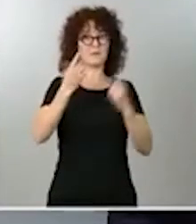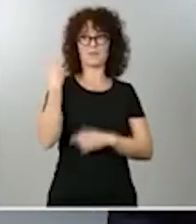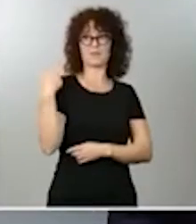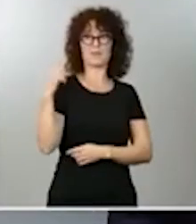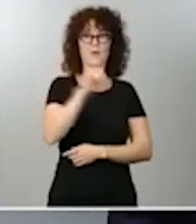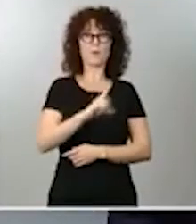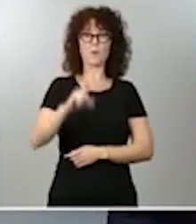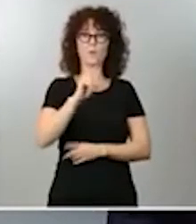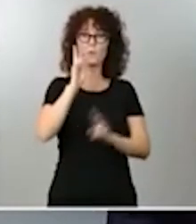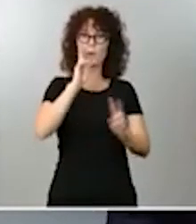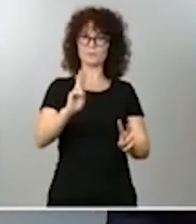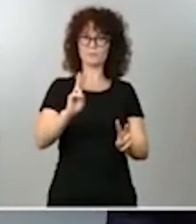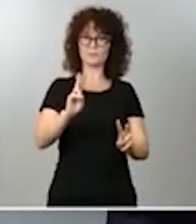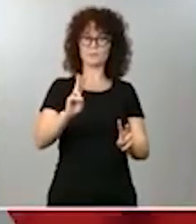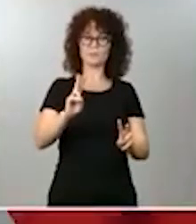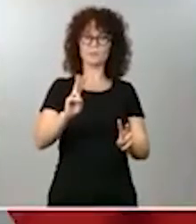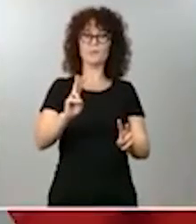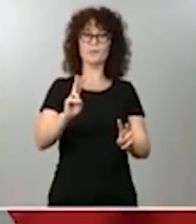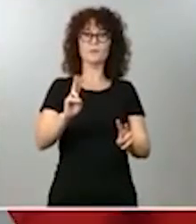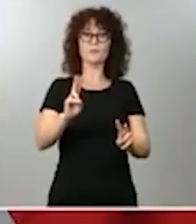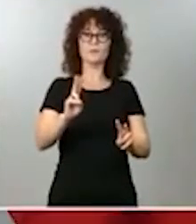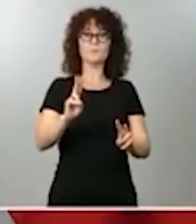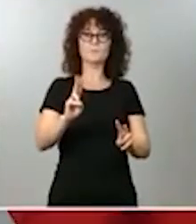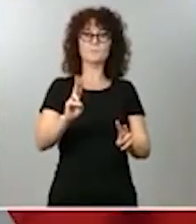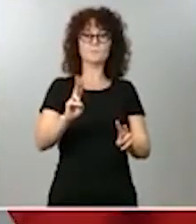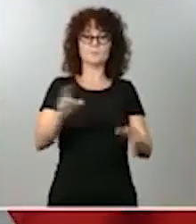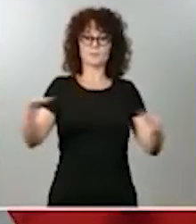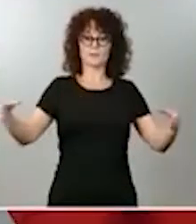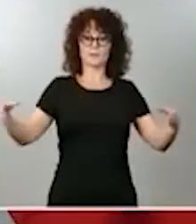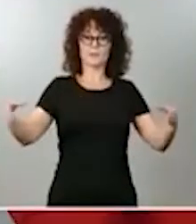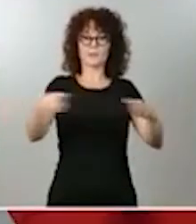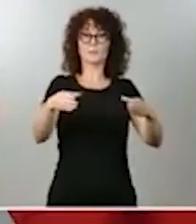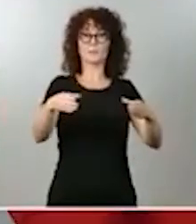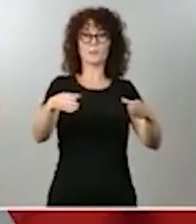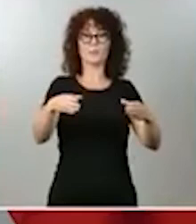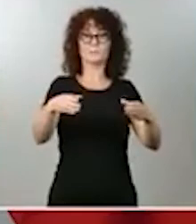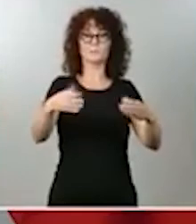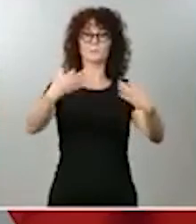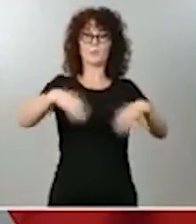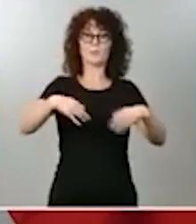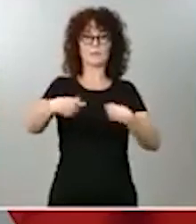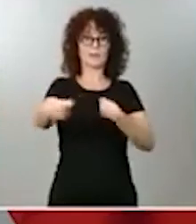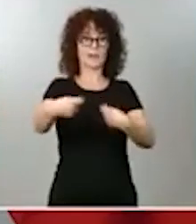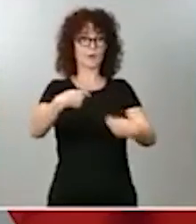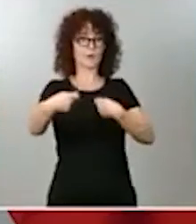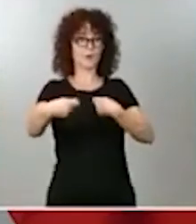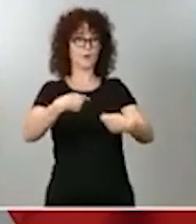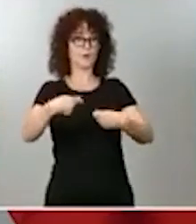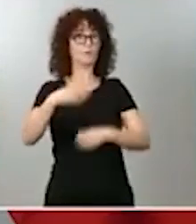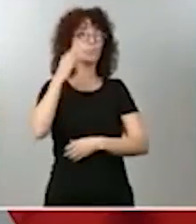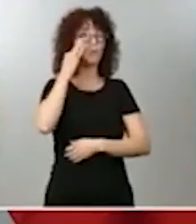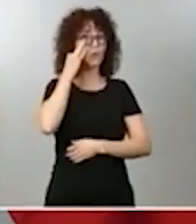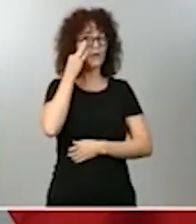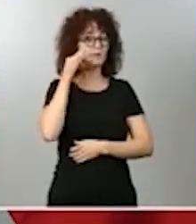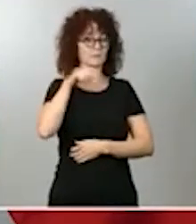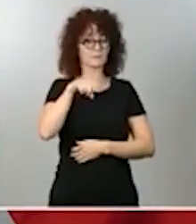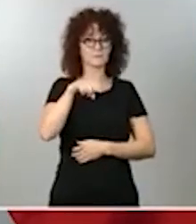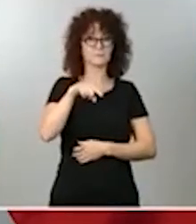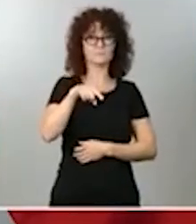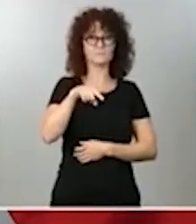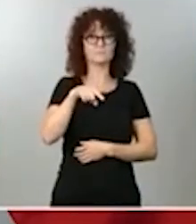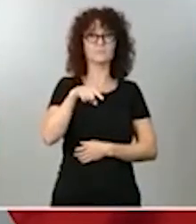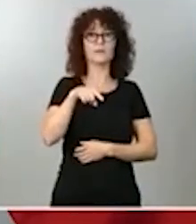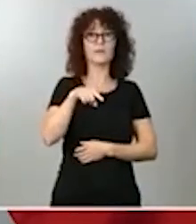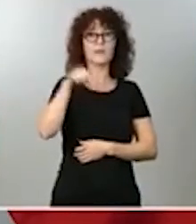vez que el equipo casi siempre negocia mujeres en el diálogo social, pero este equipo estuvo liderado completamente